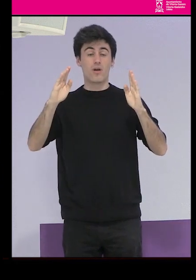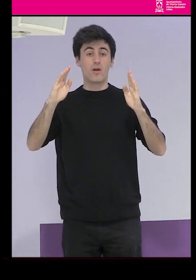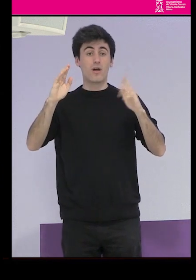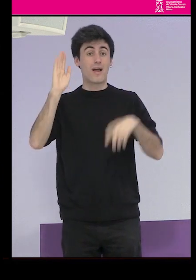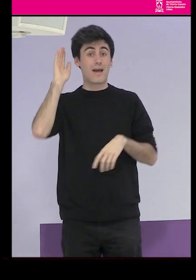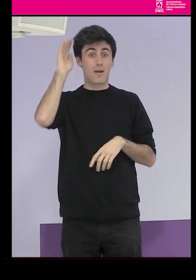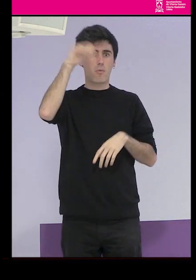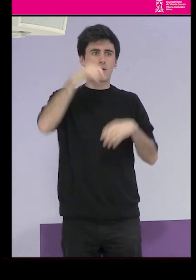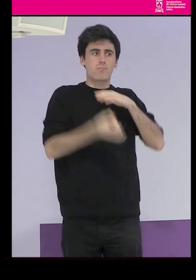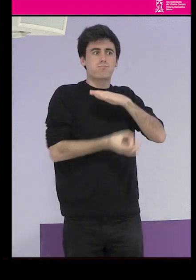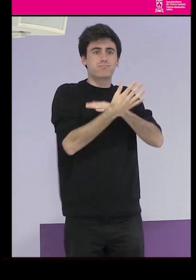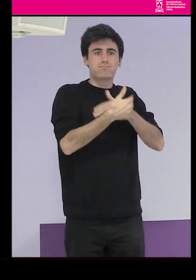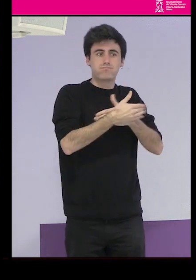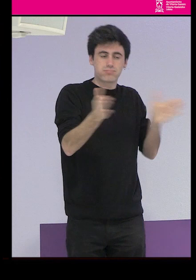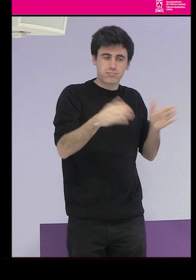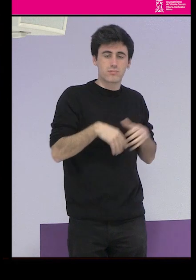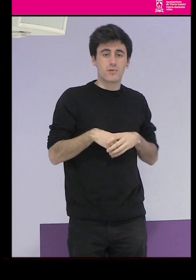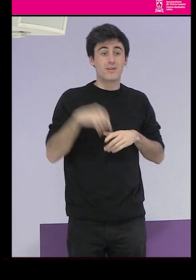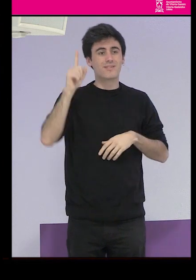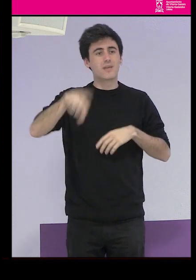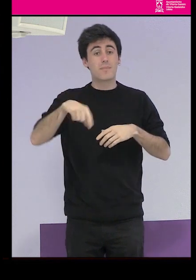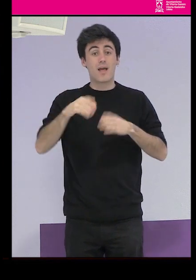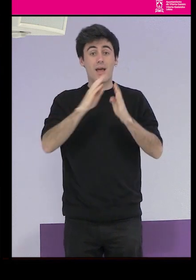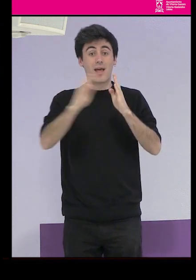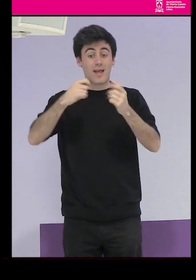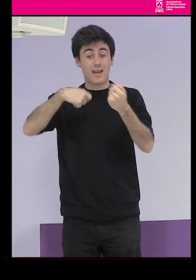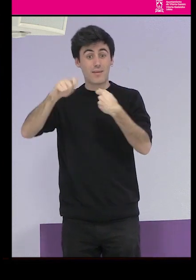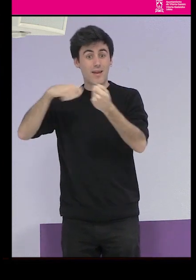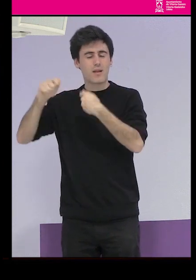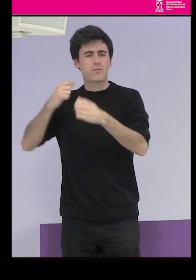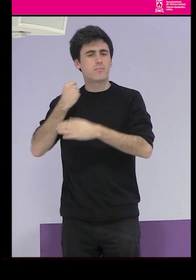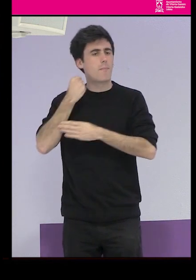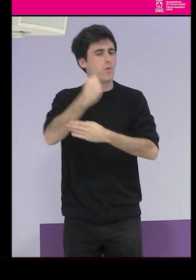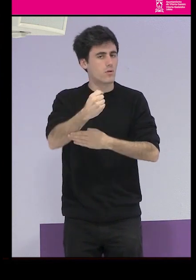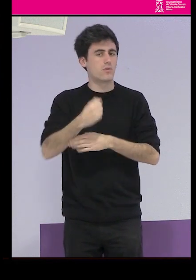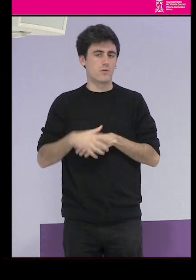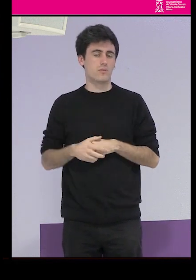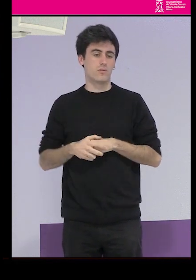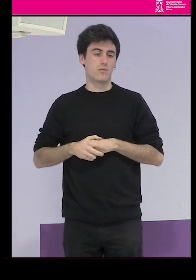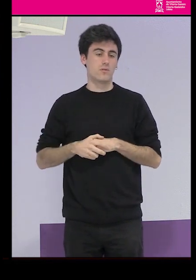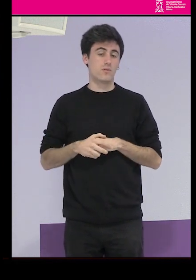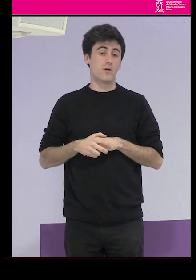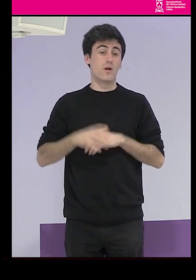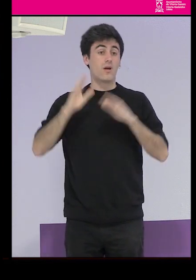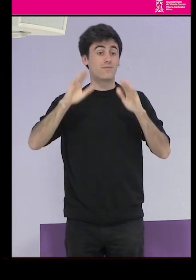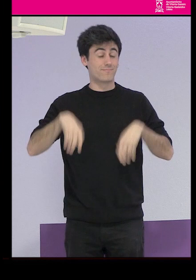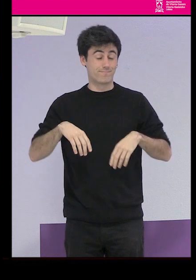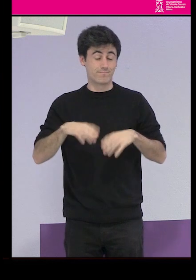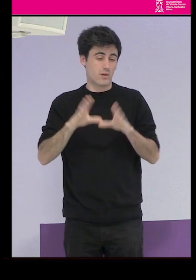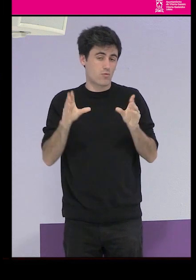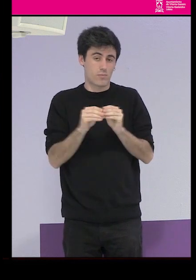incluso apoyando a las librerías para salir a la calle. En fin, que con la pérdida